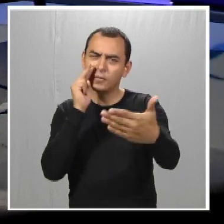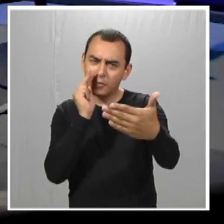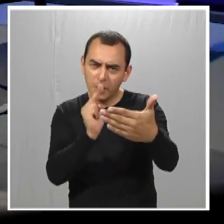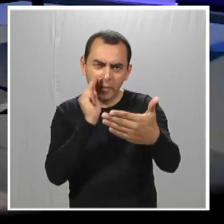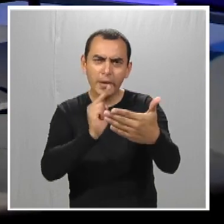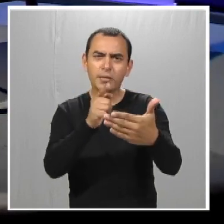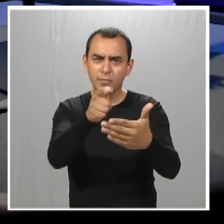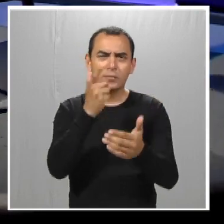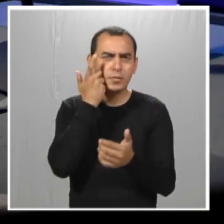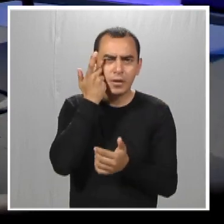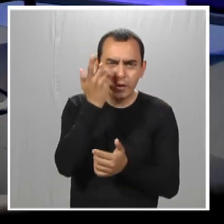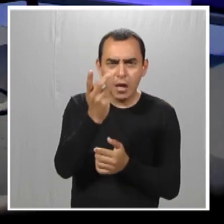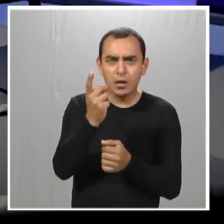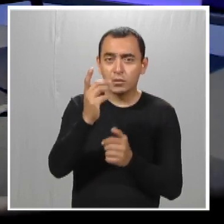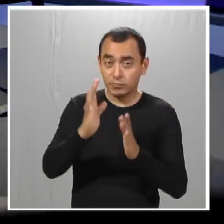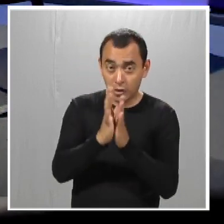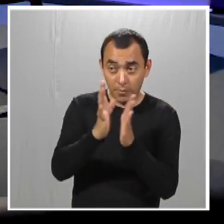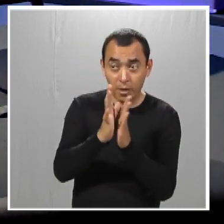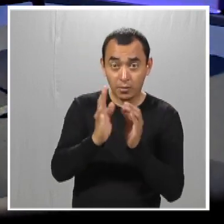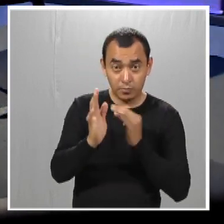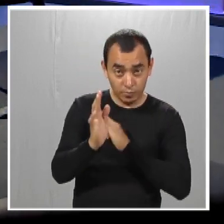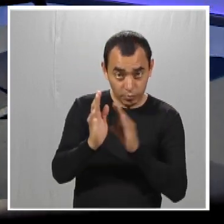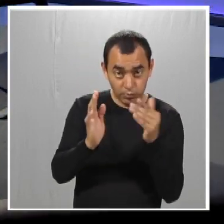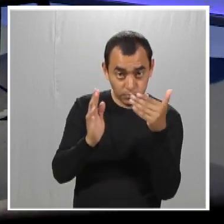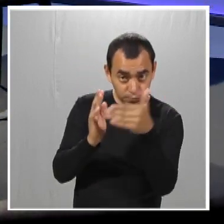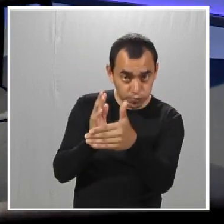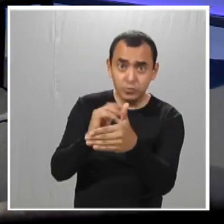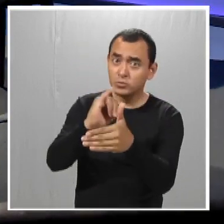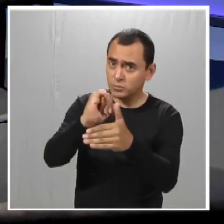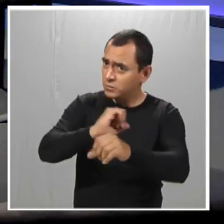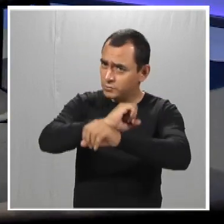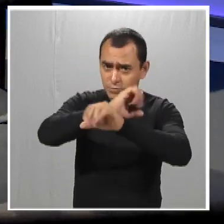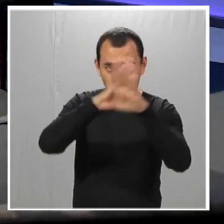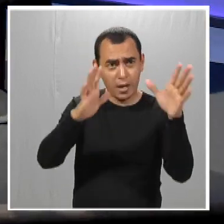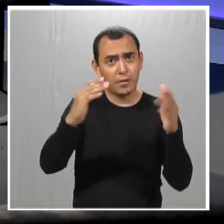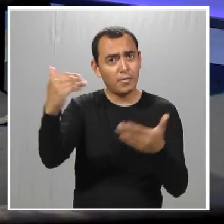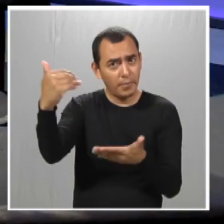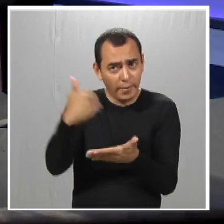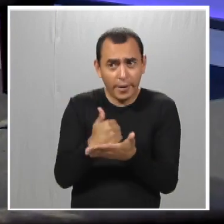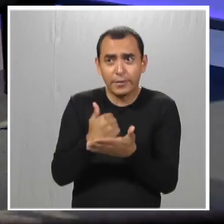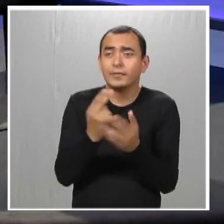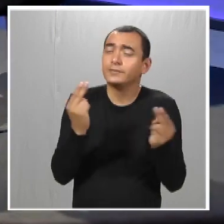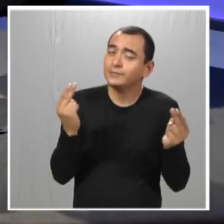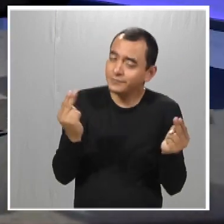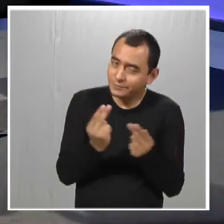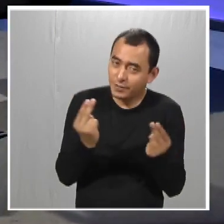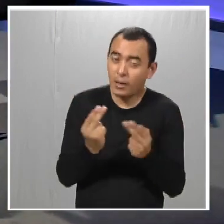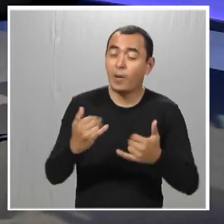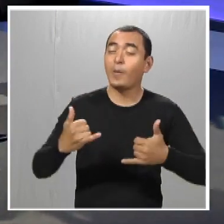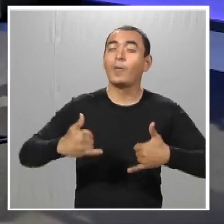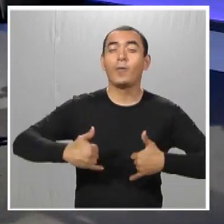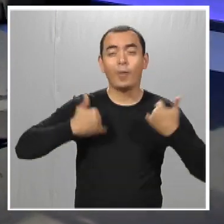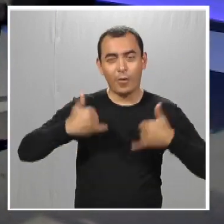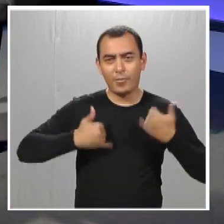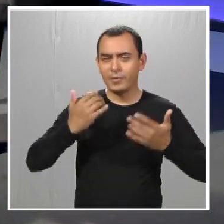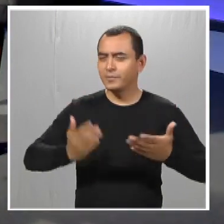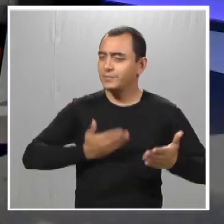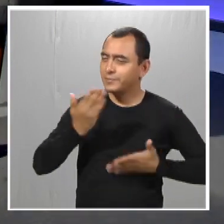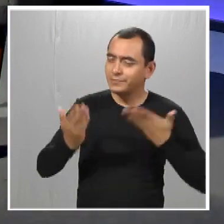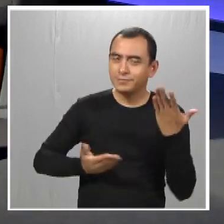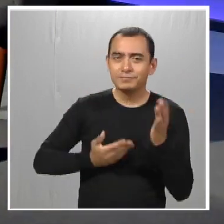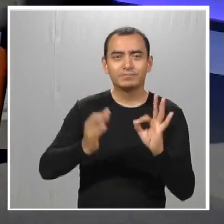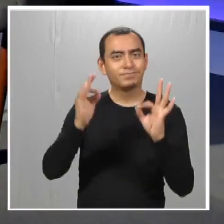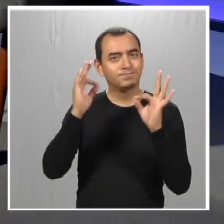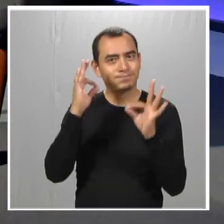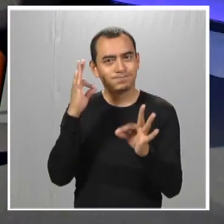nos están viendo, si alguien quiere ser voluntario o voluntaria, ¿pueden llegar? Sí. Claro que sí, sí. Sí, es lo que más necesitamos. Sí, es lo que más necesitamos. Jóvenes,